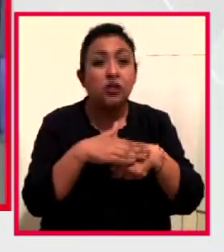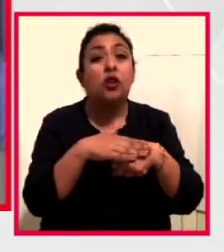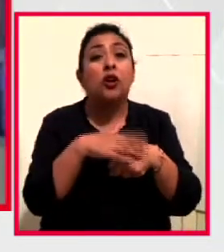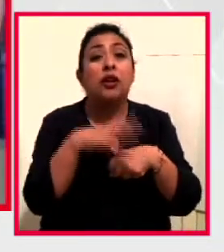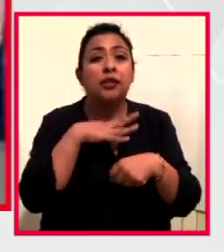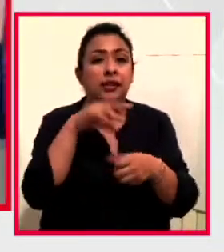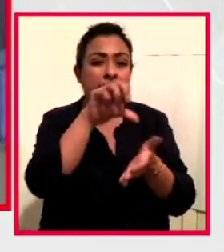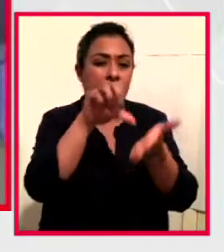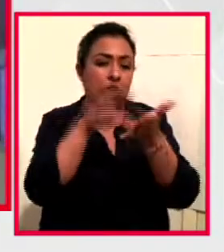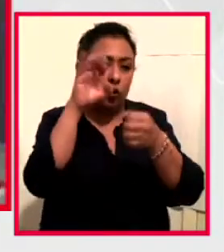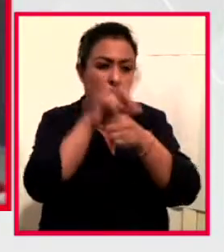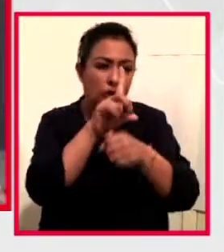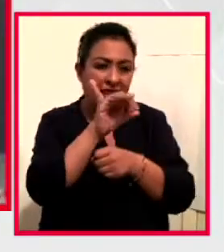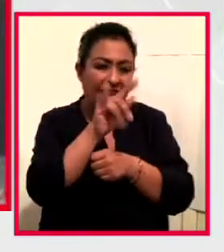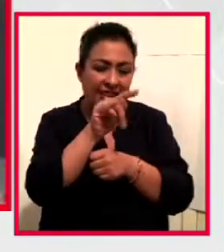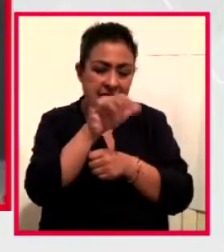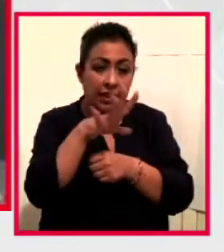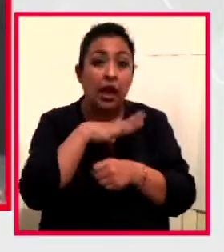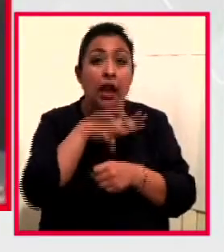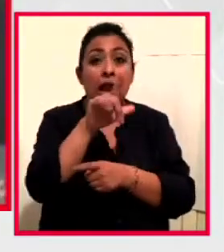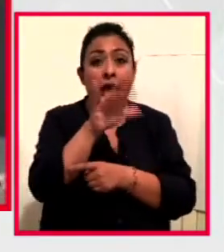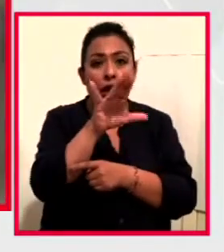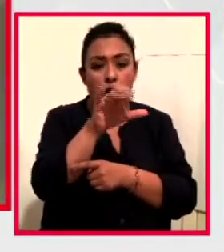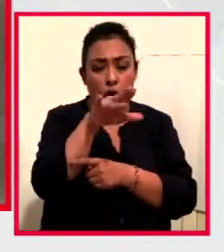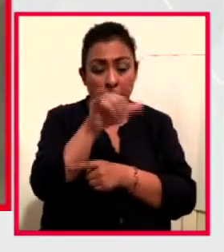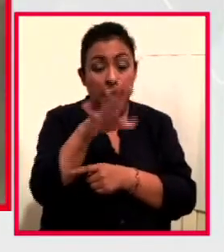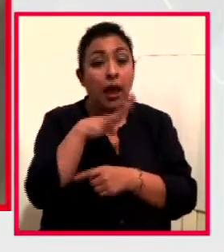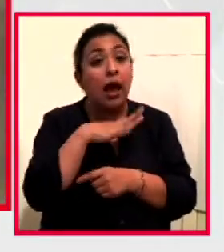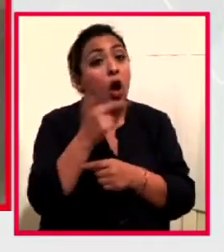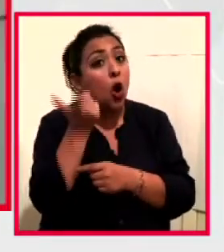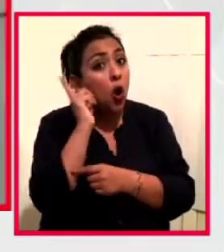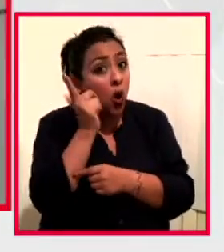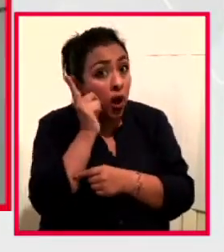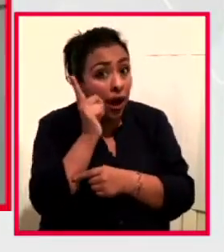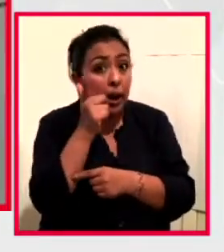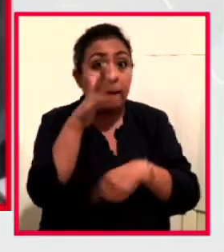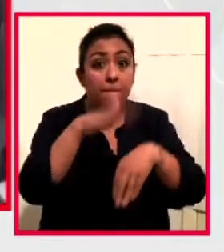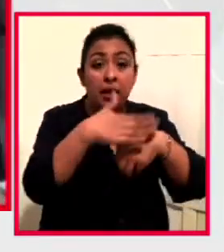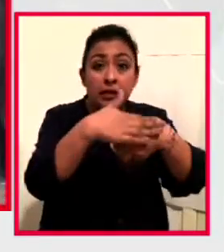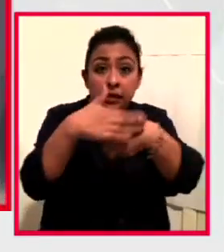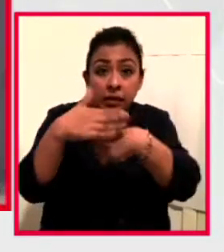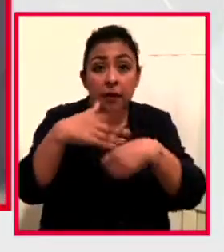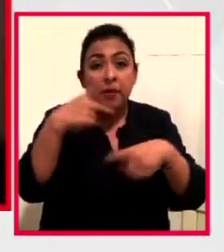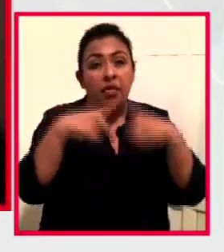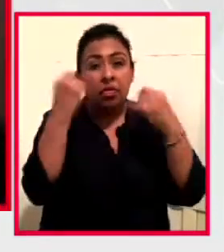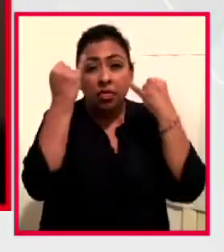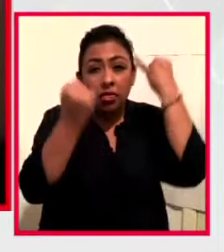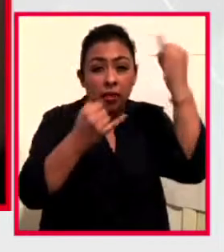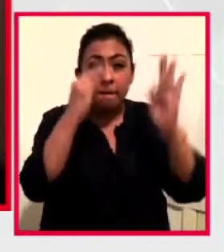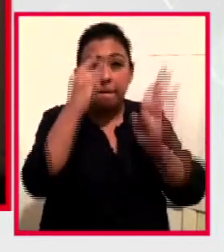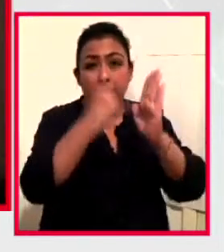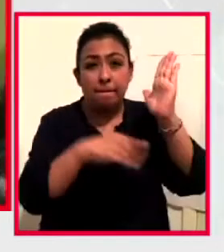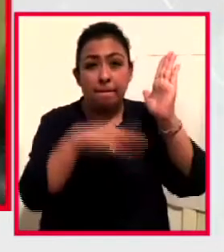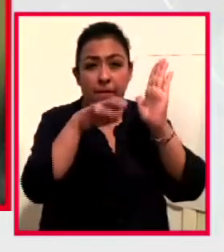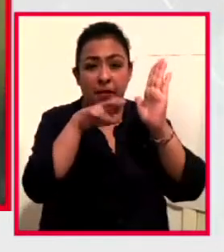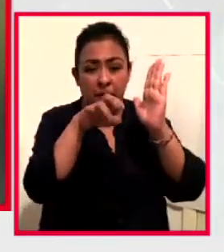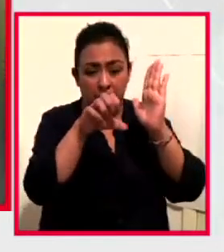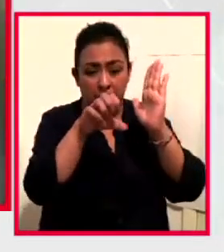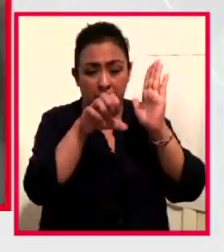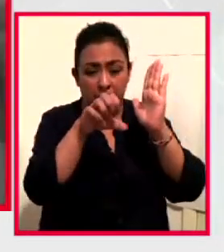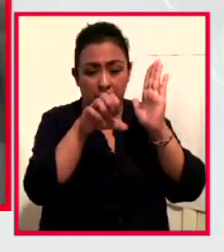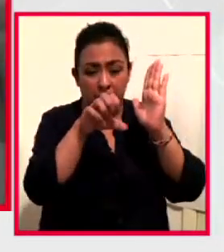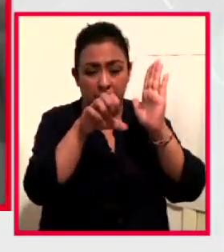de Cultura Digital y La Colmena. Se espera que una de las que más llamen la atención sea la creación de memes. Creo que,